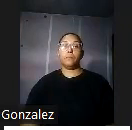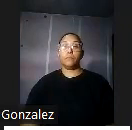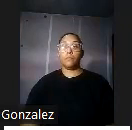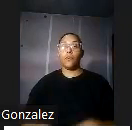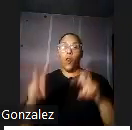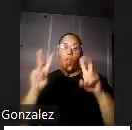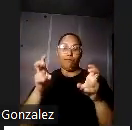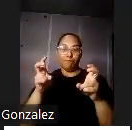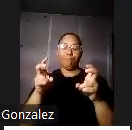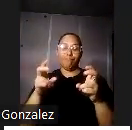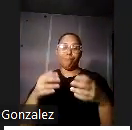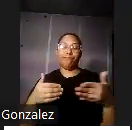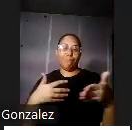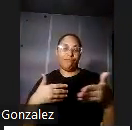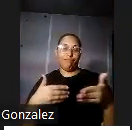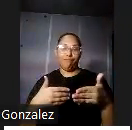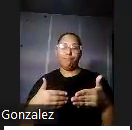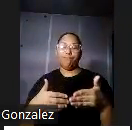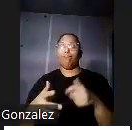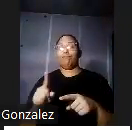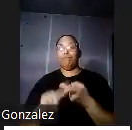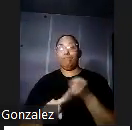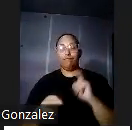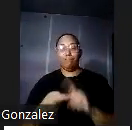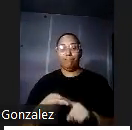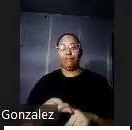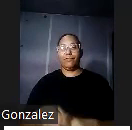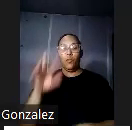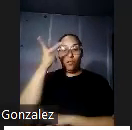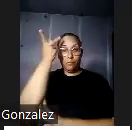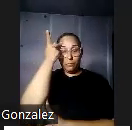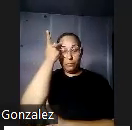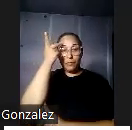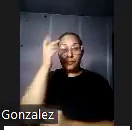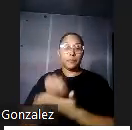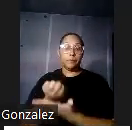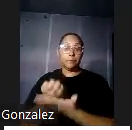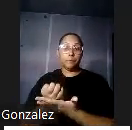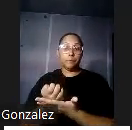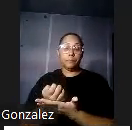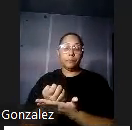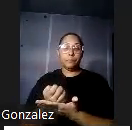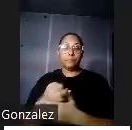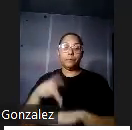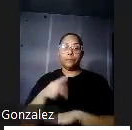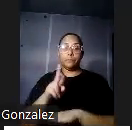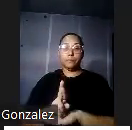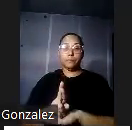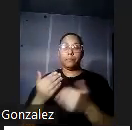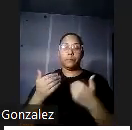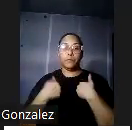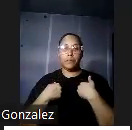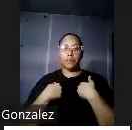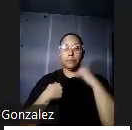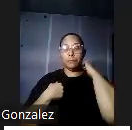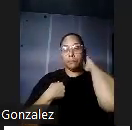amigos porque el doctor se coló entre la elite política económica de puerto rico y aquí tenemos a una de nuestras